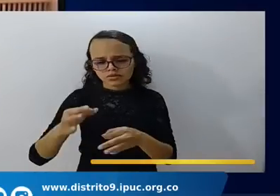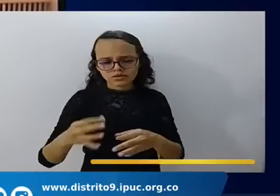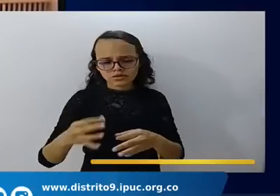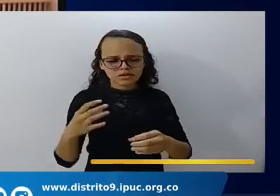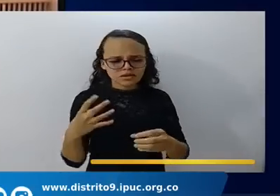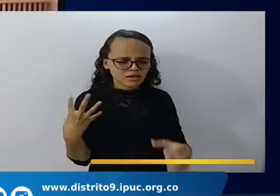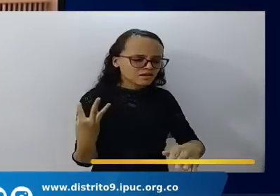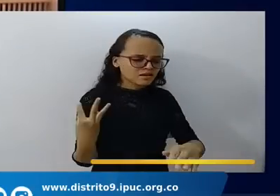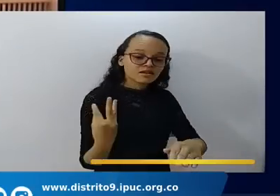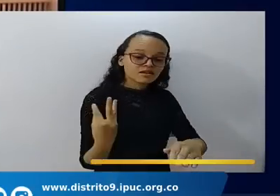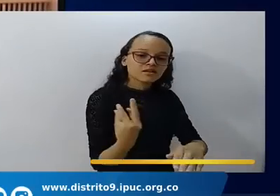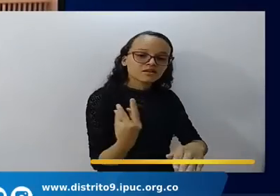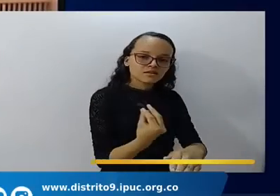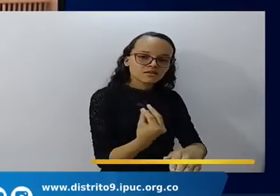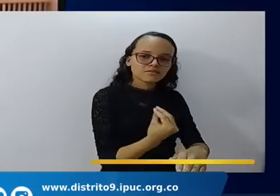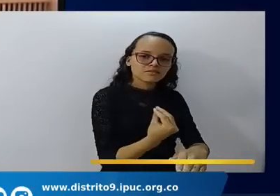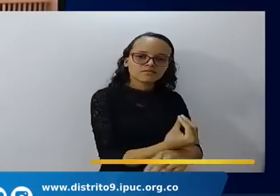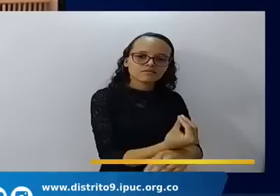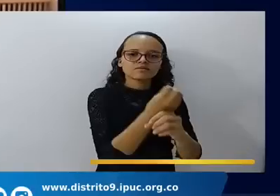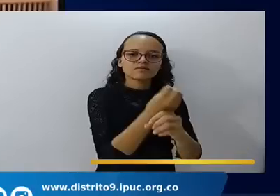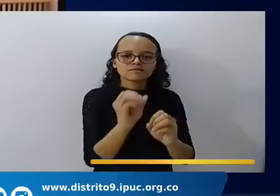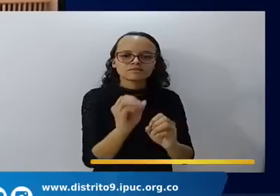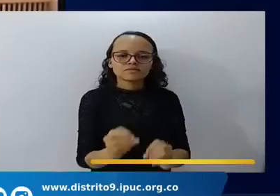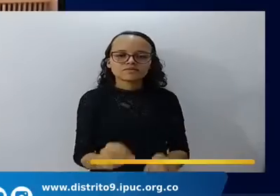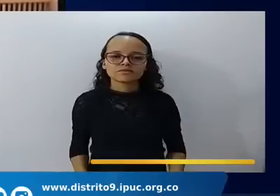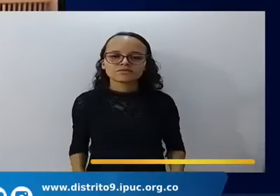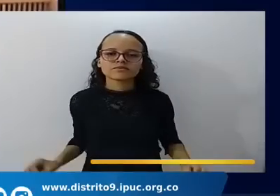pueblo